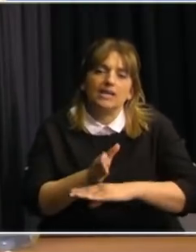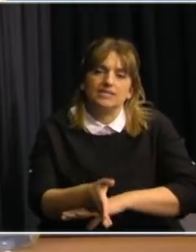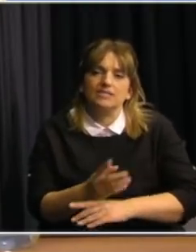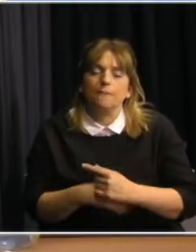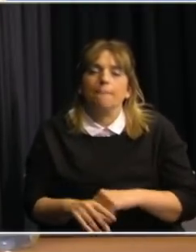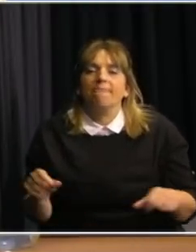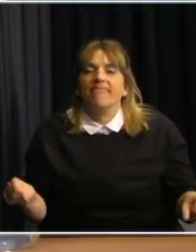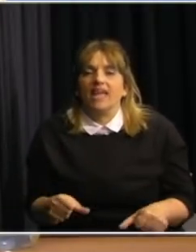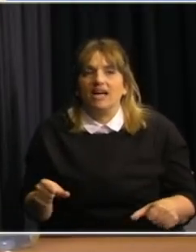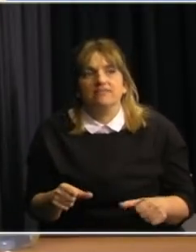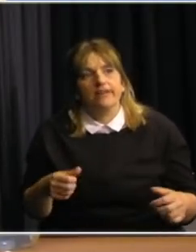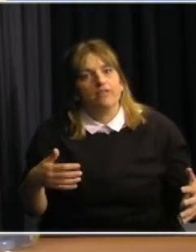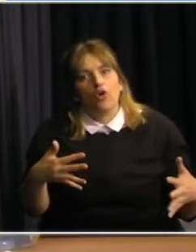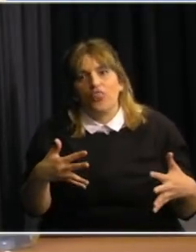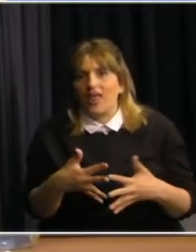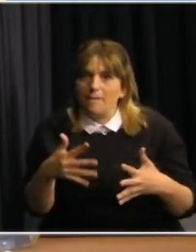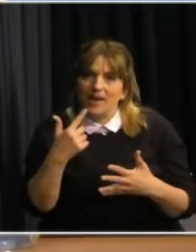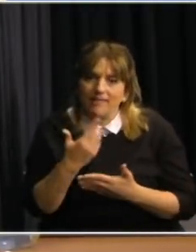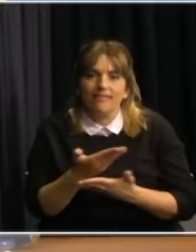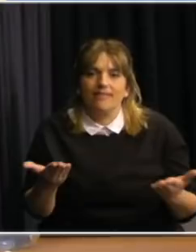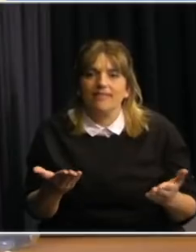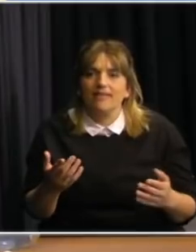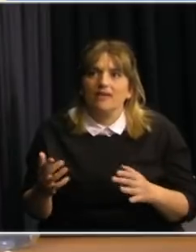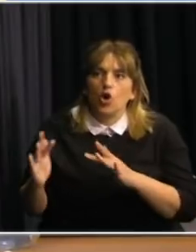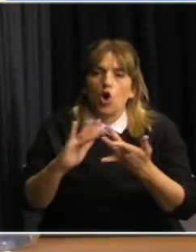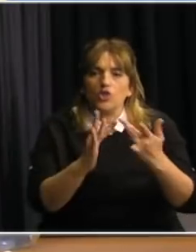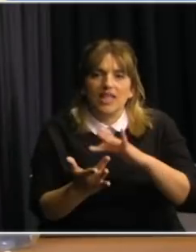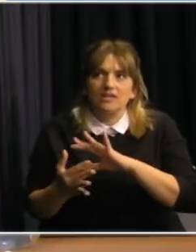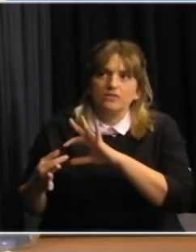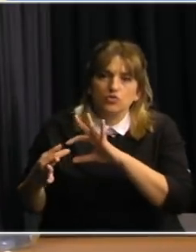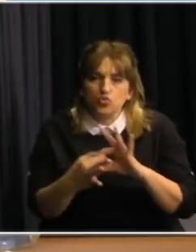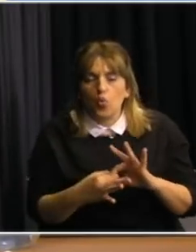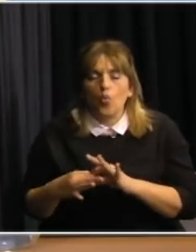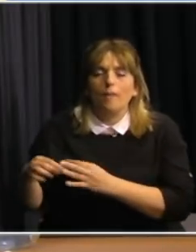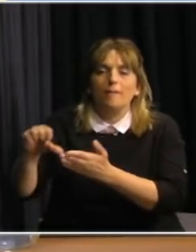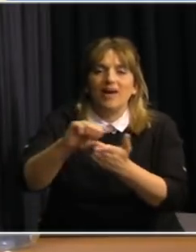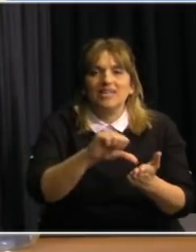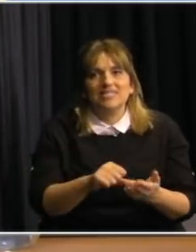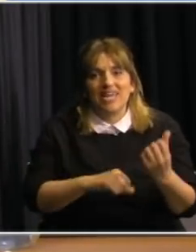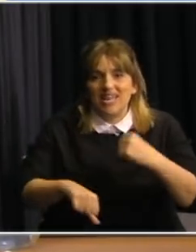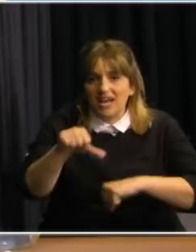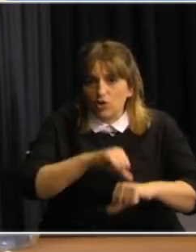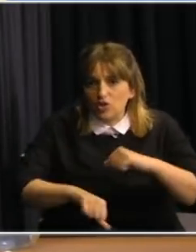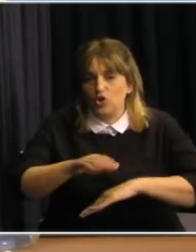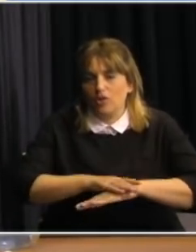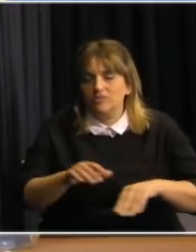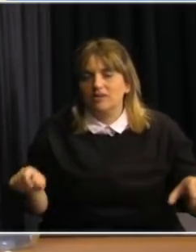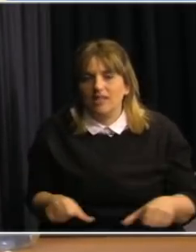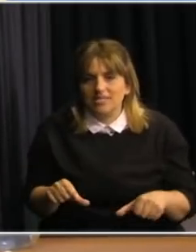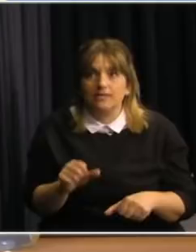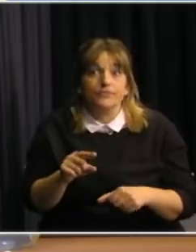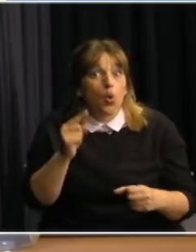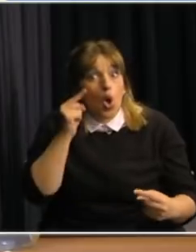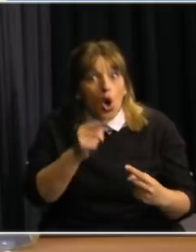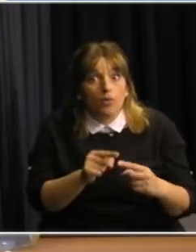actuando en forma transparente como nexo entre los países y los laboratorios productores. Su objetivo es administrar